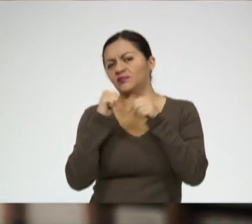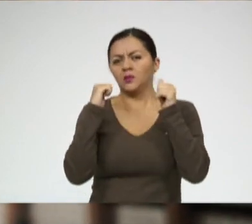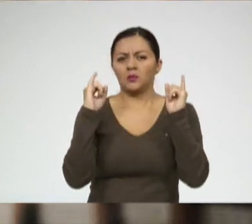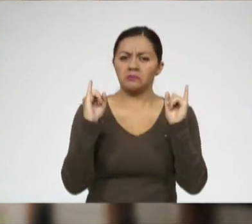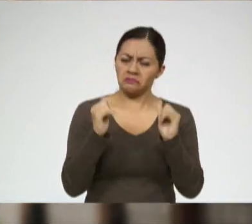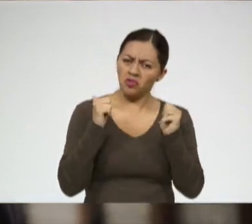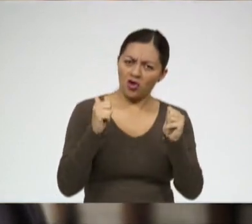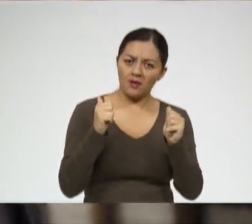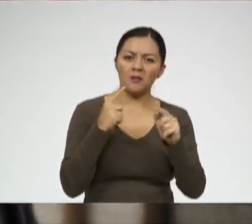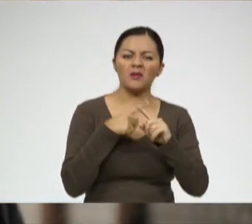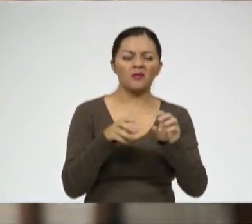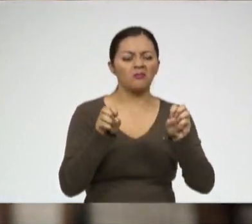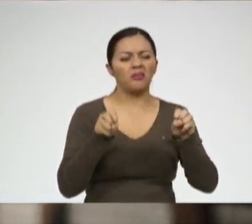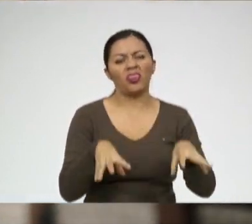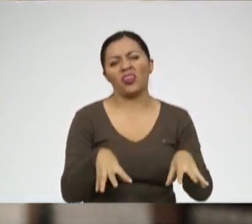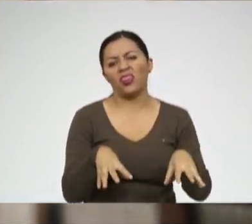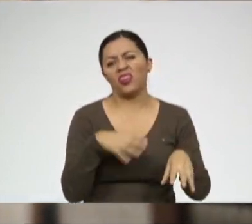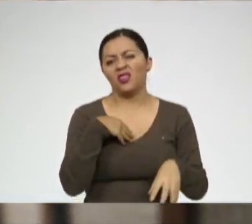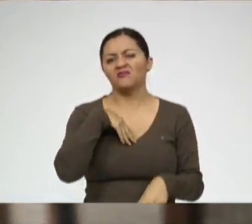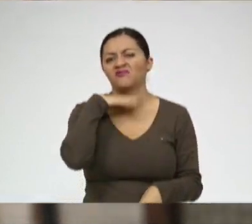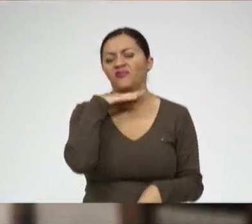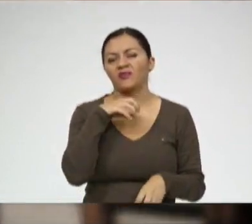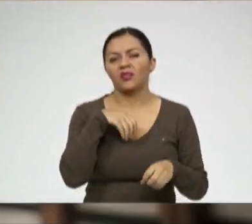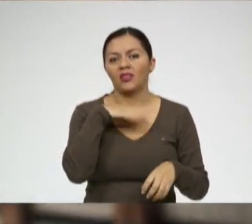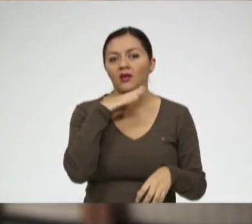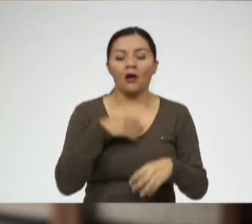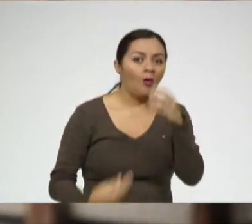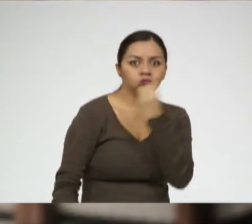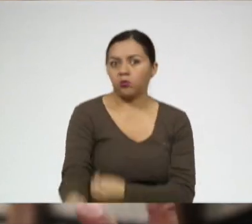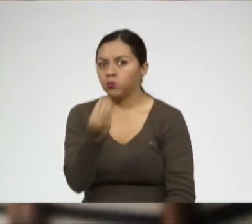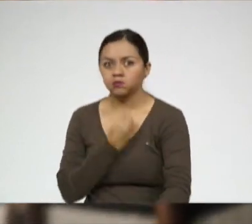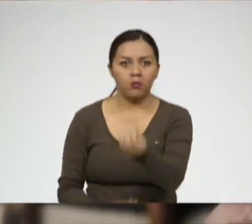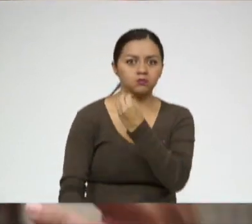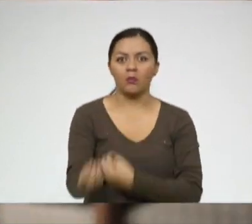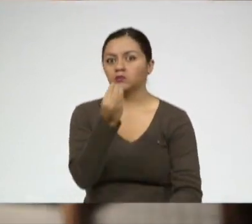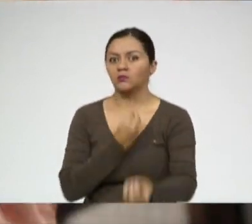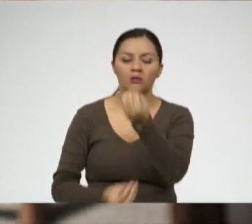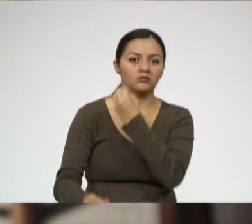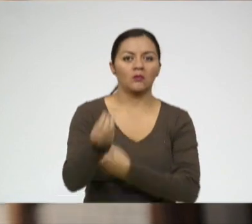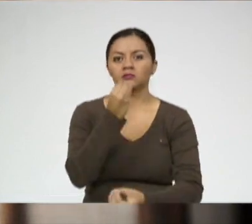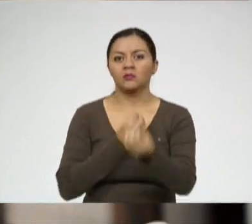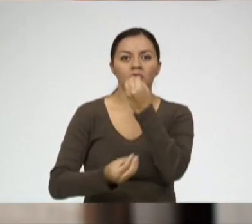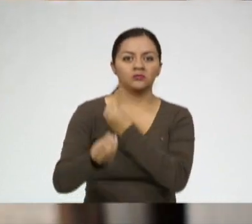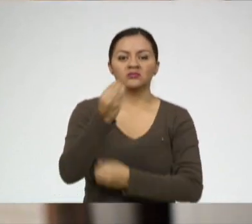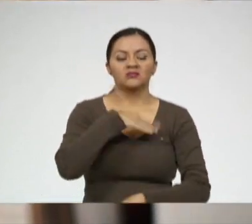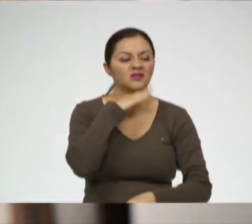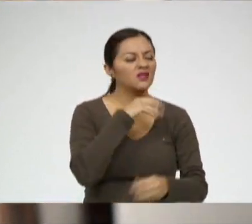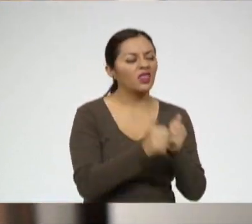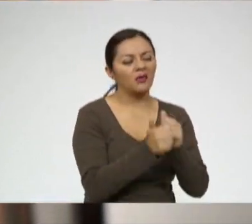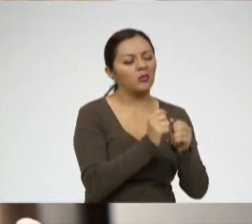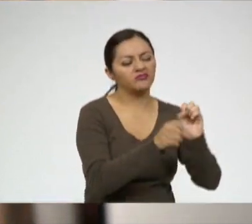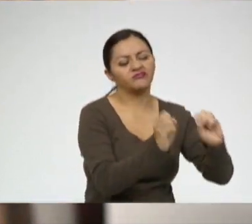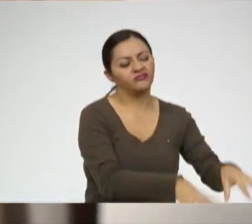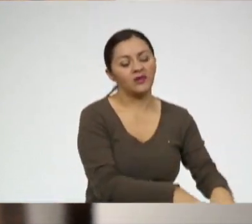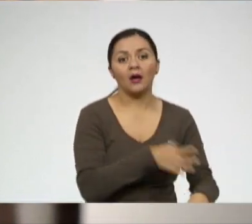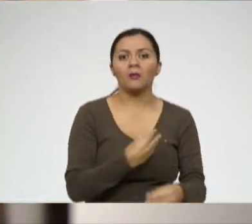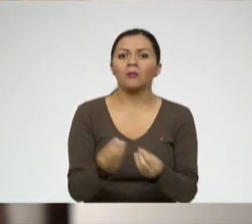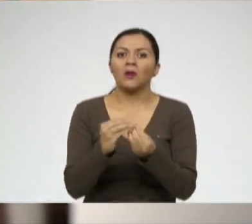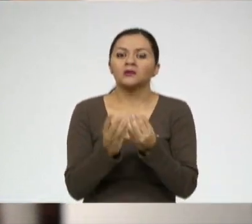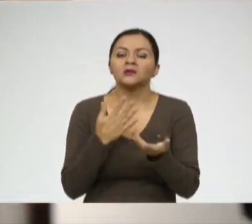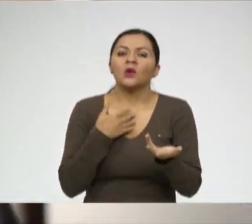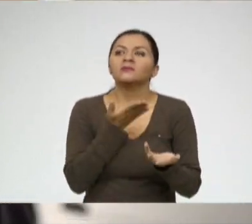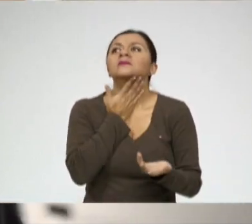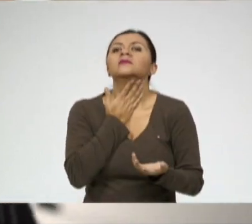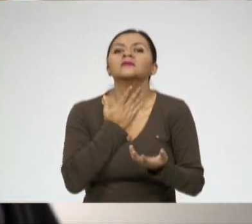no pude parar de comer. O sea, siempre tuve esa intensidad de comida y